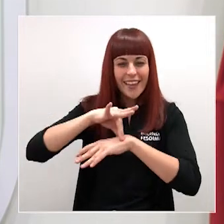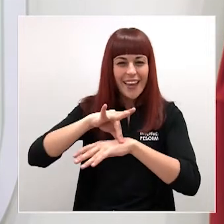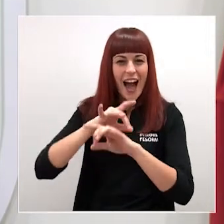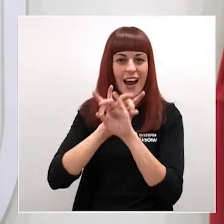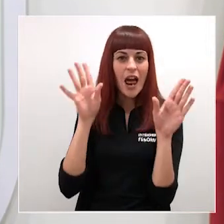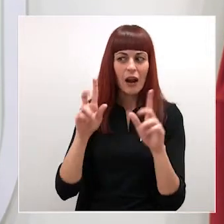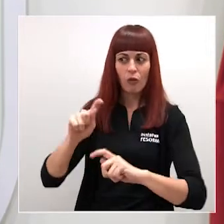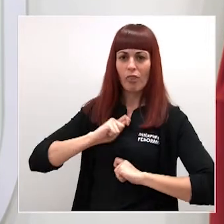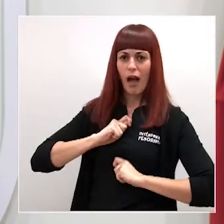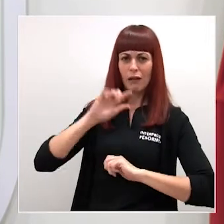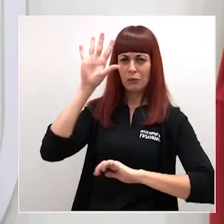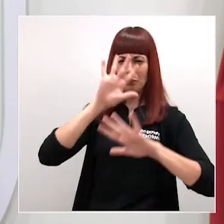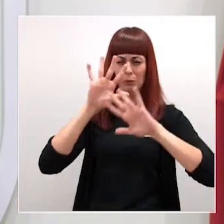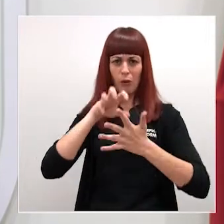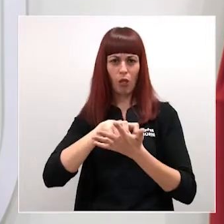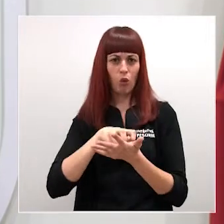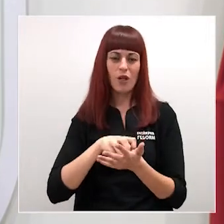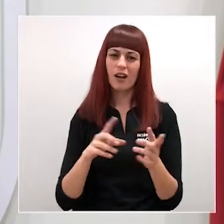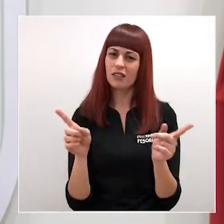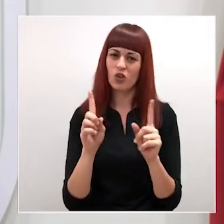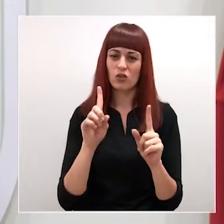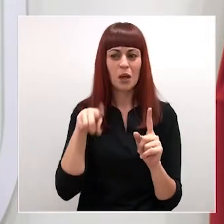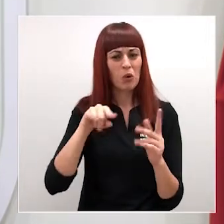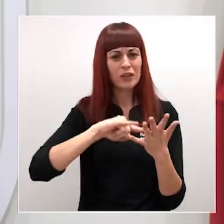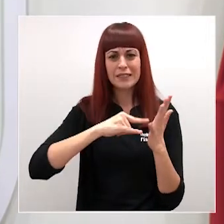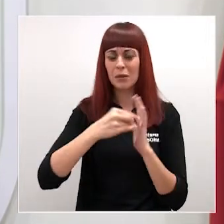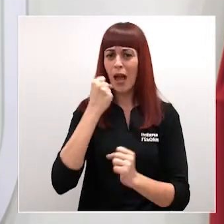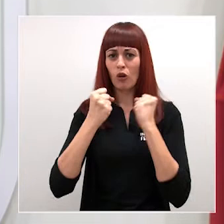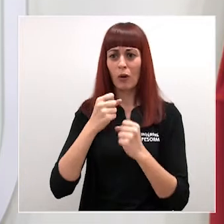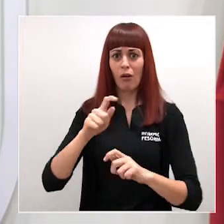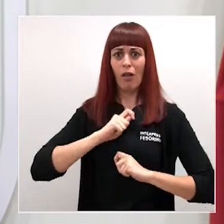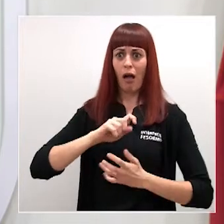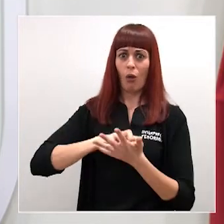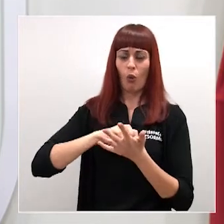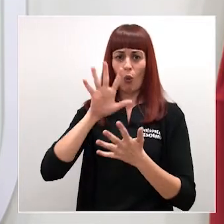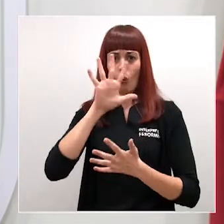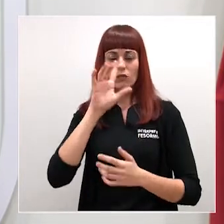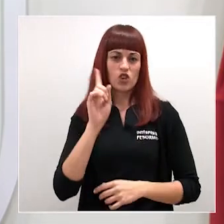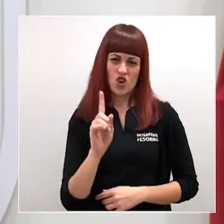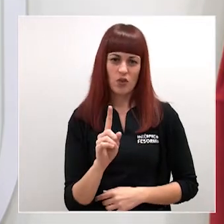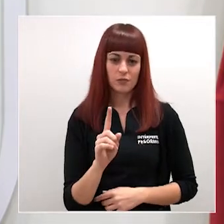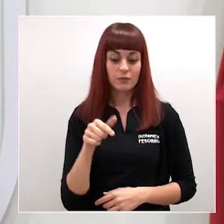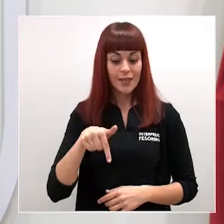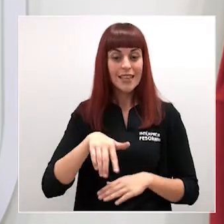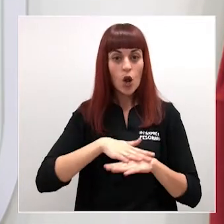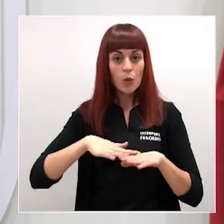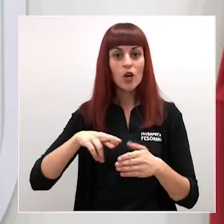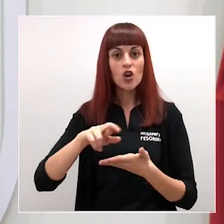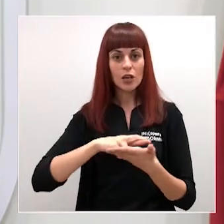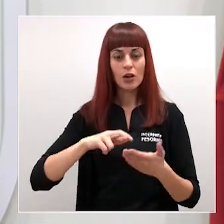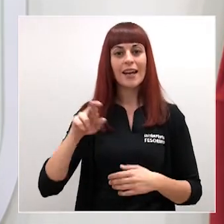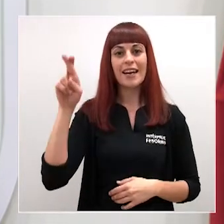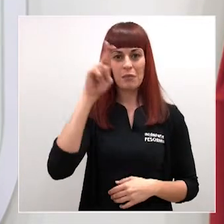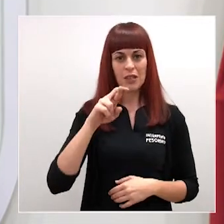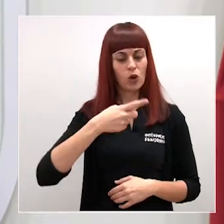incertidumbre entre la población ni en nuestro sistema económico. Desde el Gobierno regional reiteramos una vez más